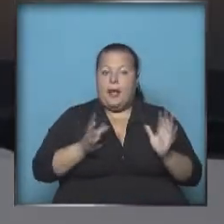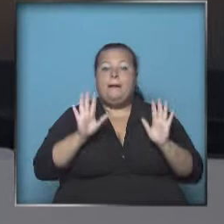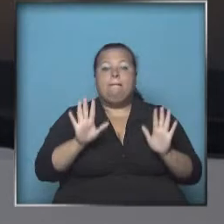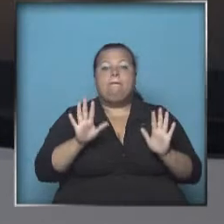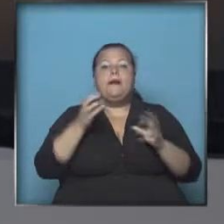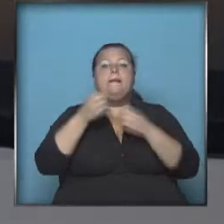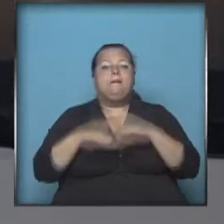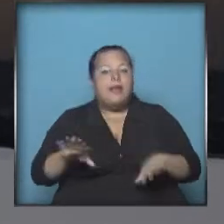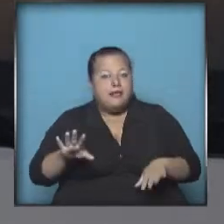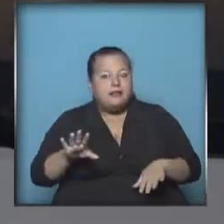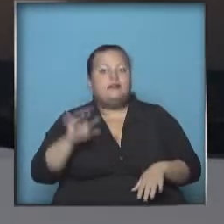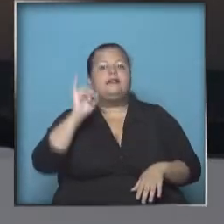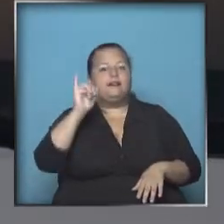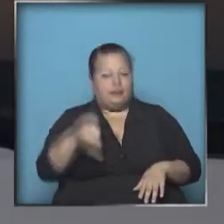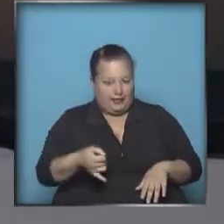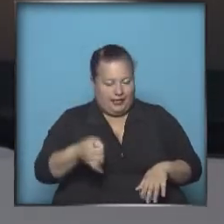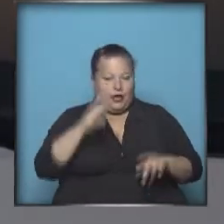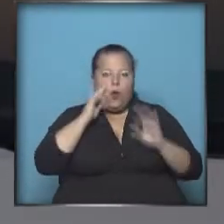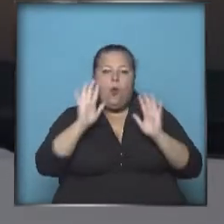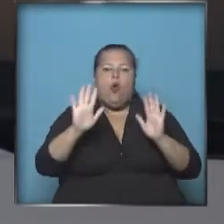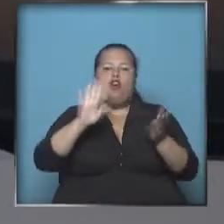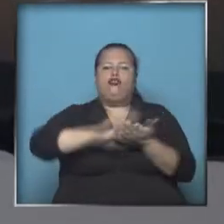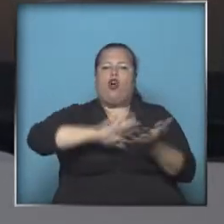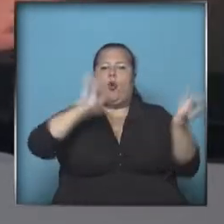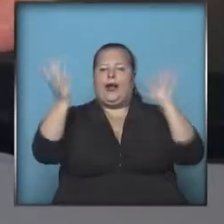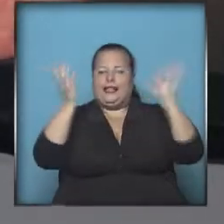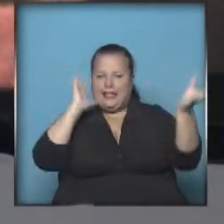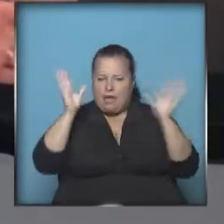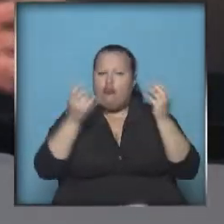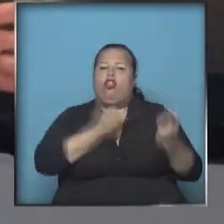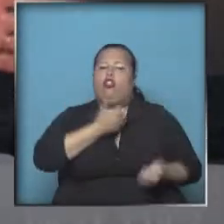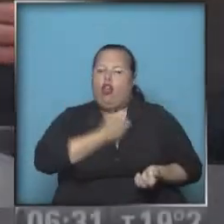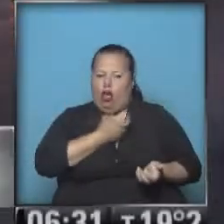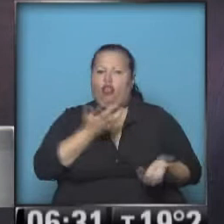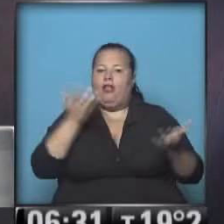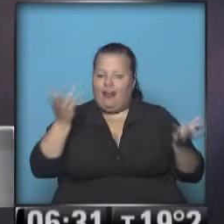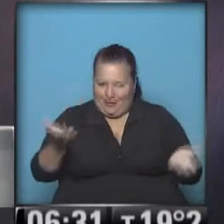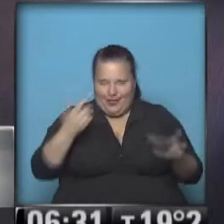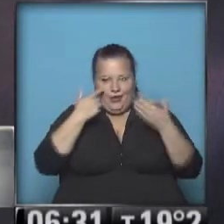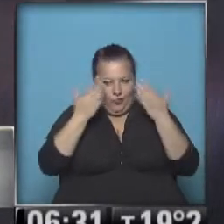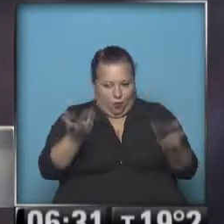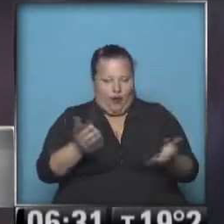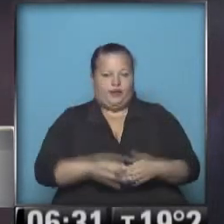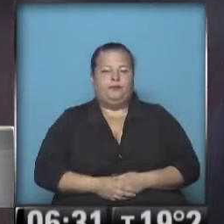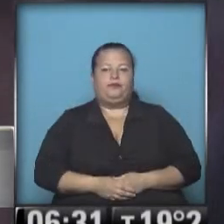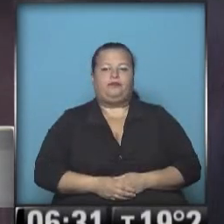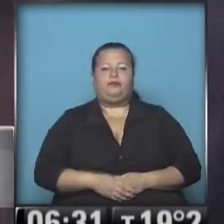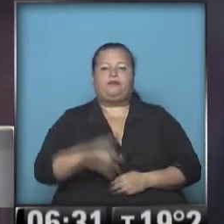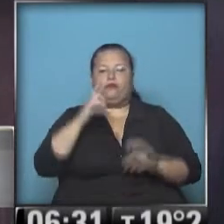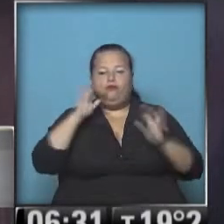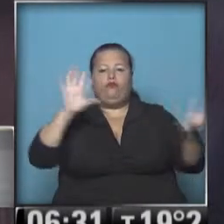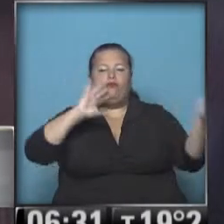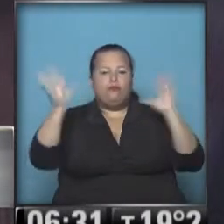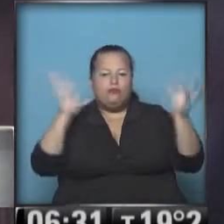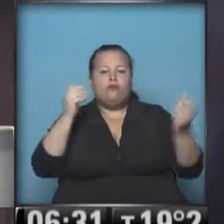comenzamos? Sí, con el alerta meteorológico. ¿Para dónde? Sí, aquí lo tenemos. El alerta está